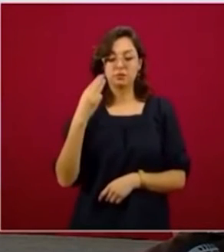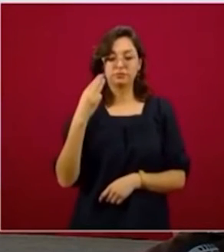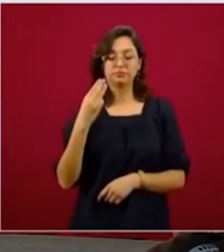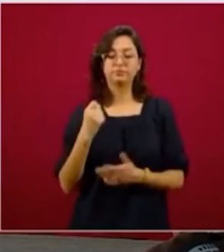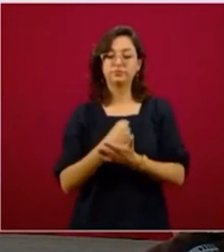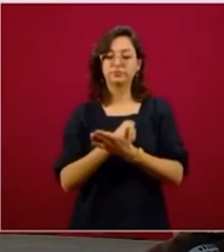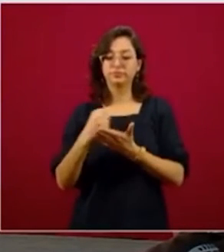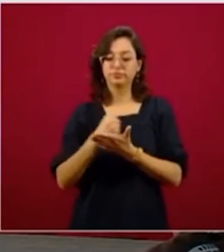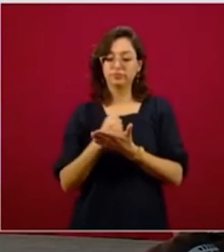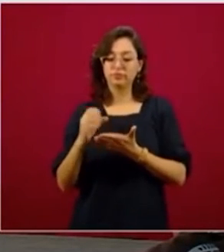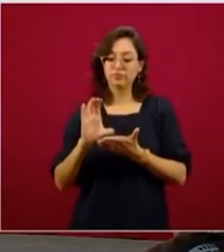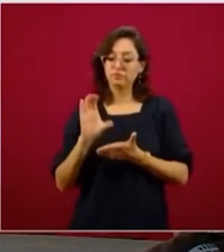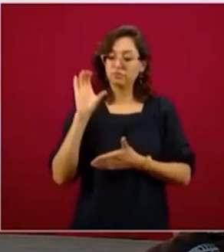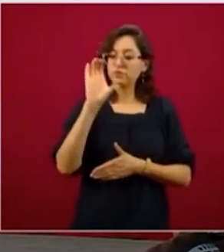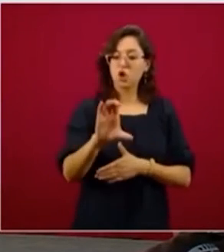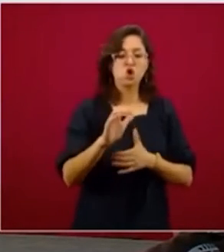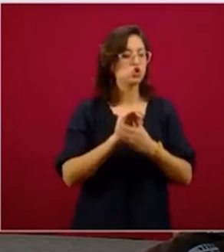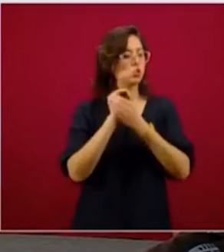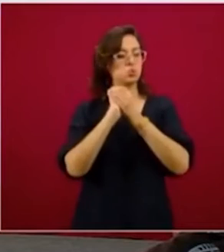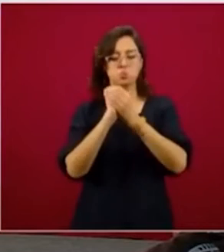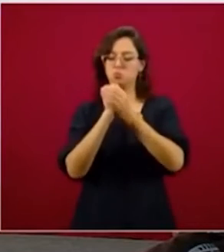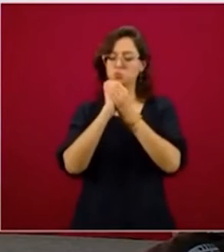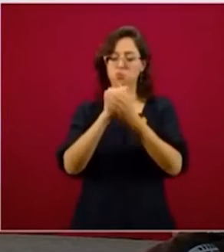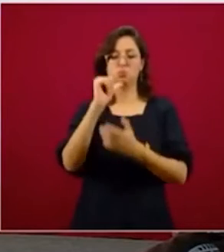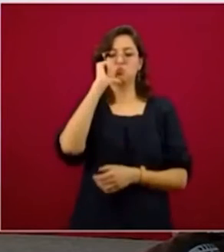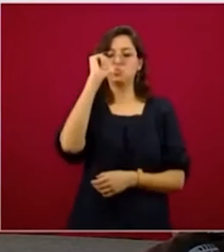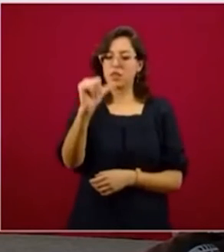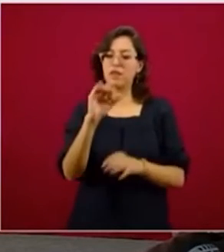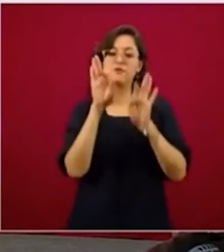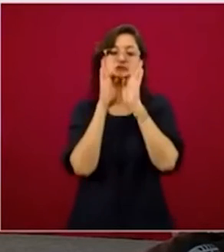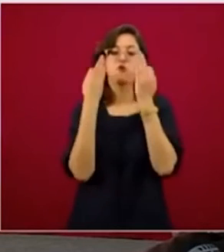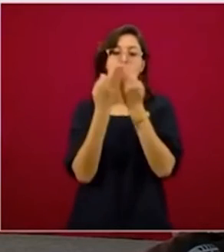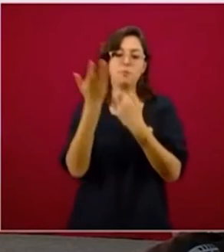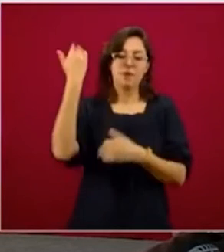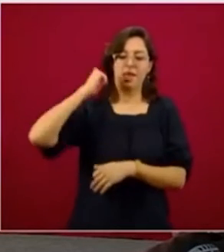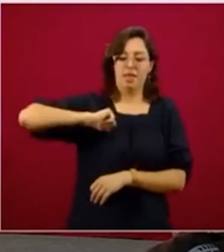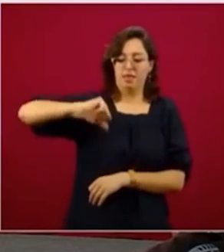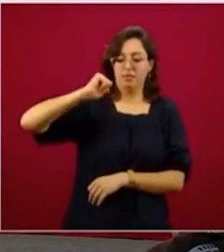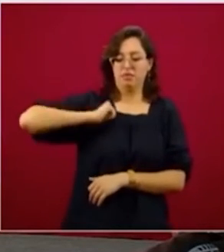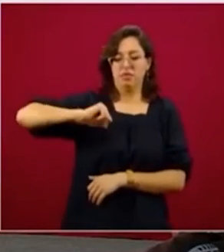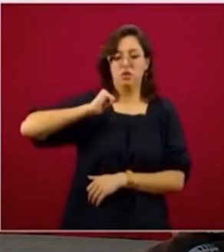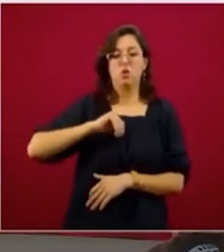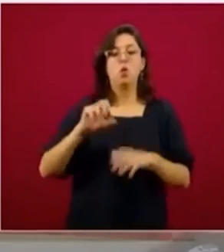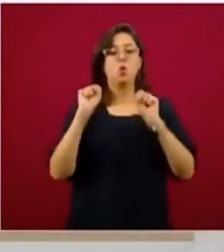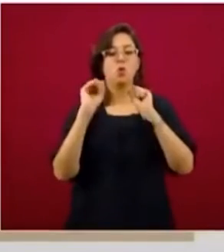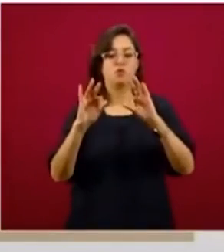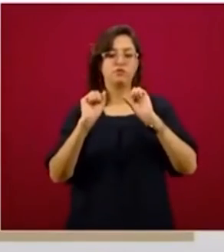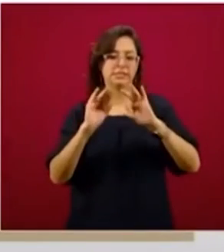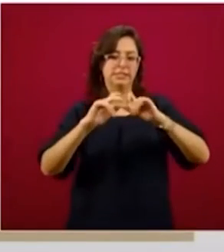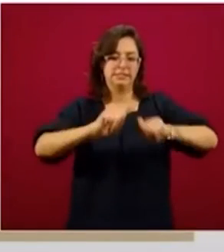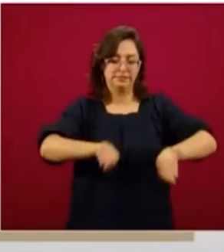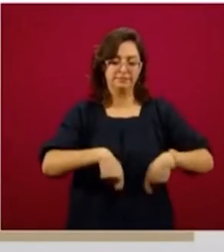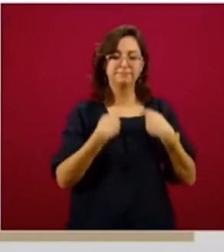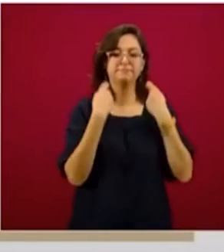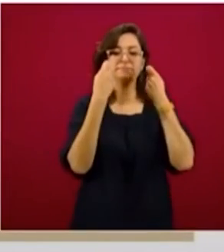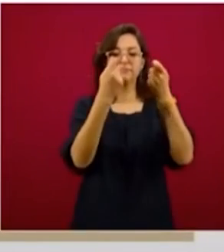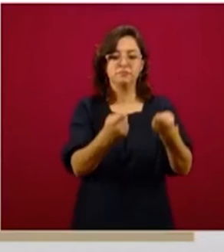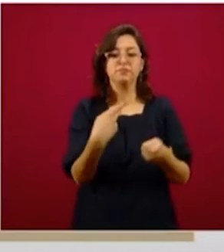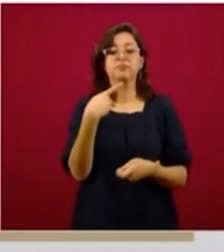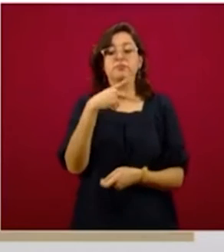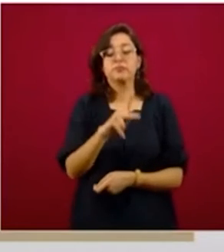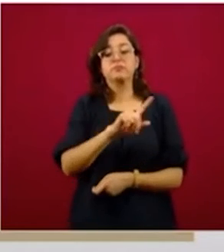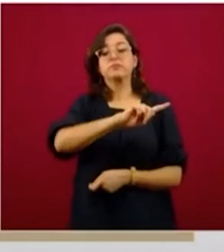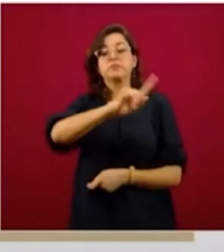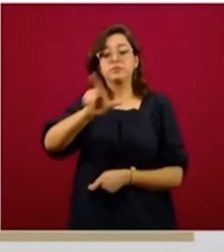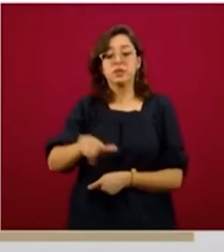de créditos que no eran sorteados, eran bajo el módulo anterior, se entregaban a las oficinas delegacionales. Sin embargo, a partir